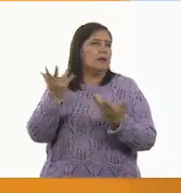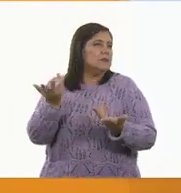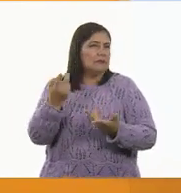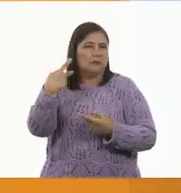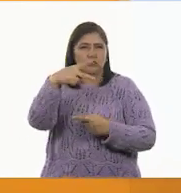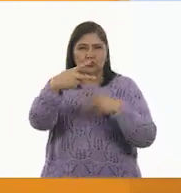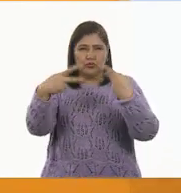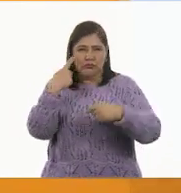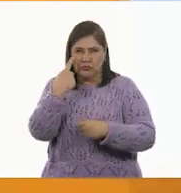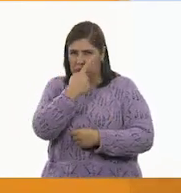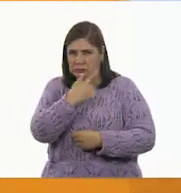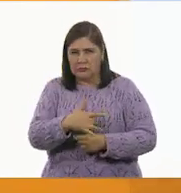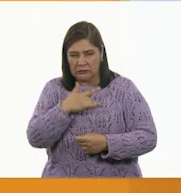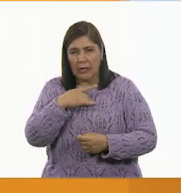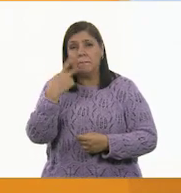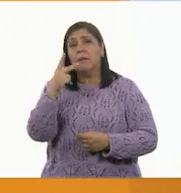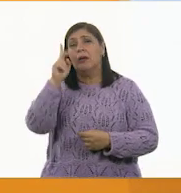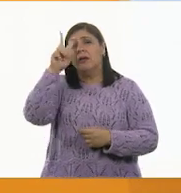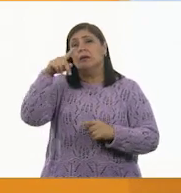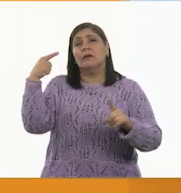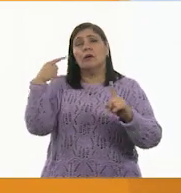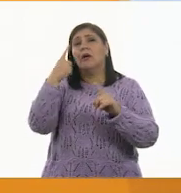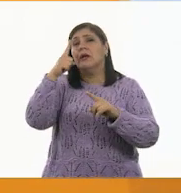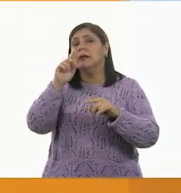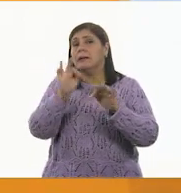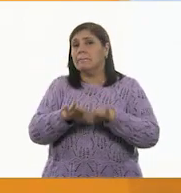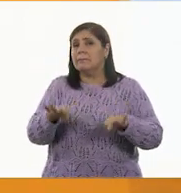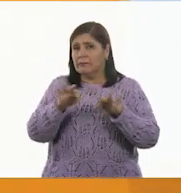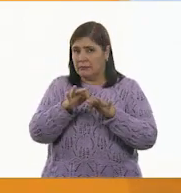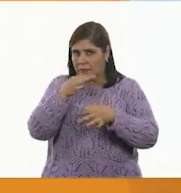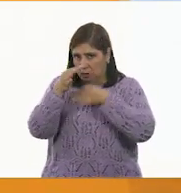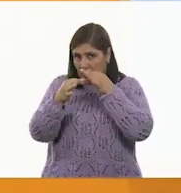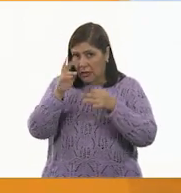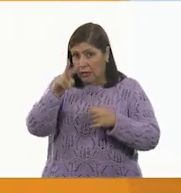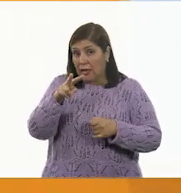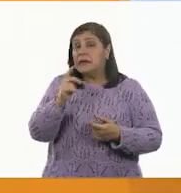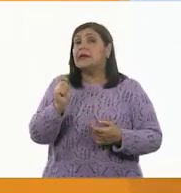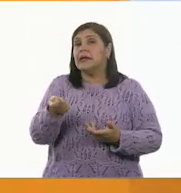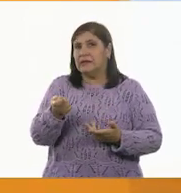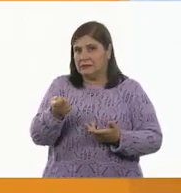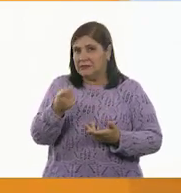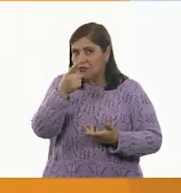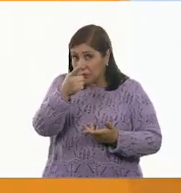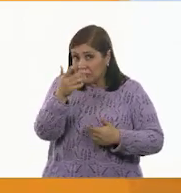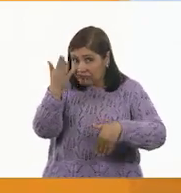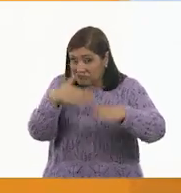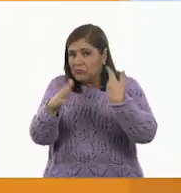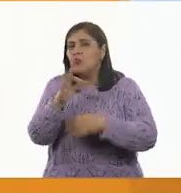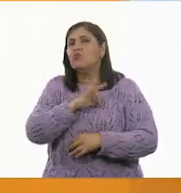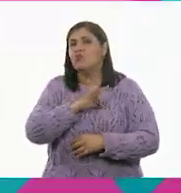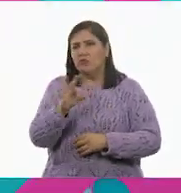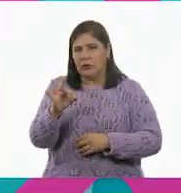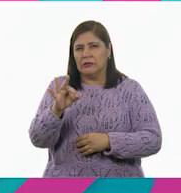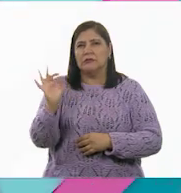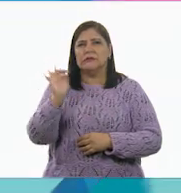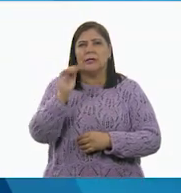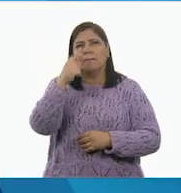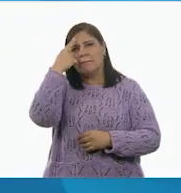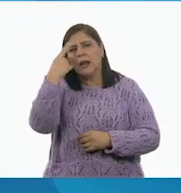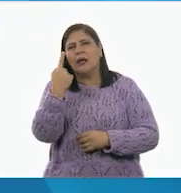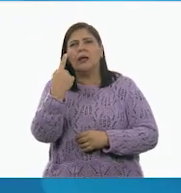¿qué creen? Hay una noticia muy importante que podemos superarlos. ¿Quieren saber para qué son buenas o para qué son buenos?